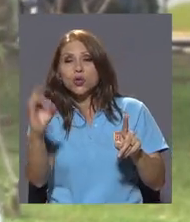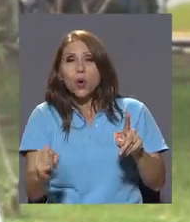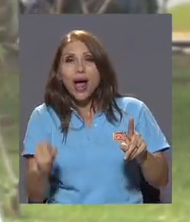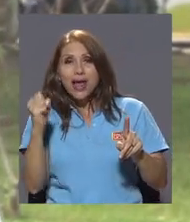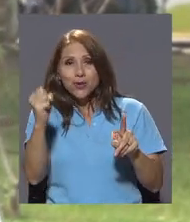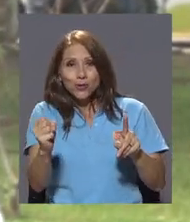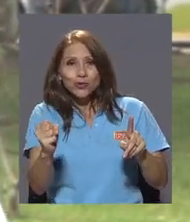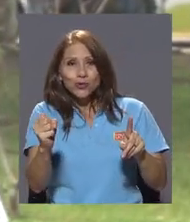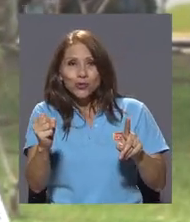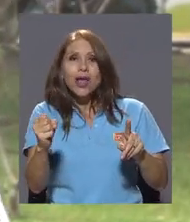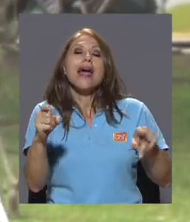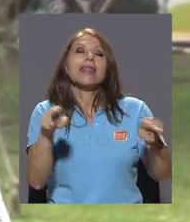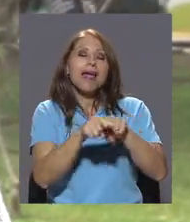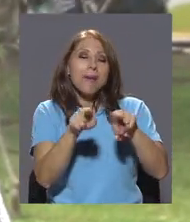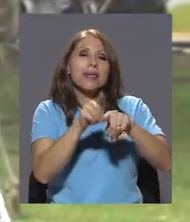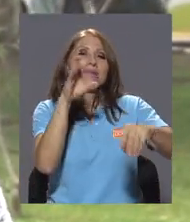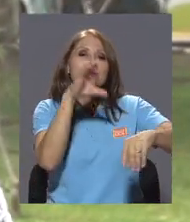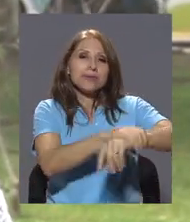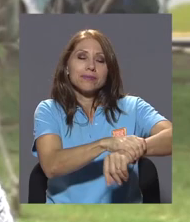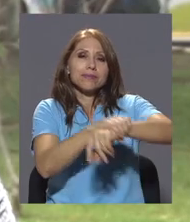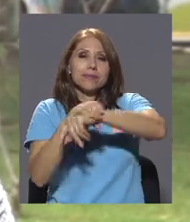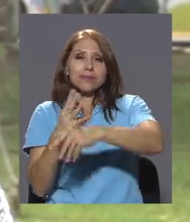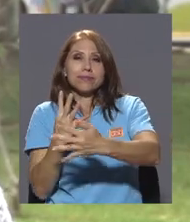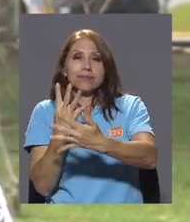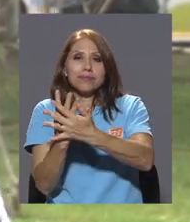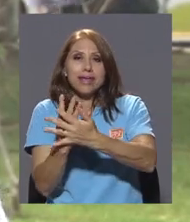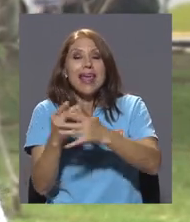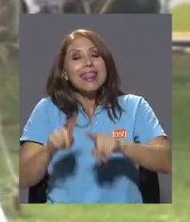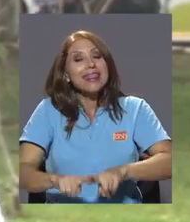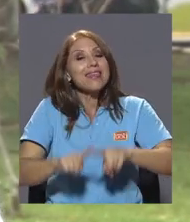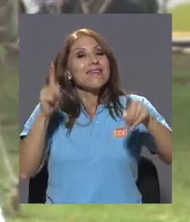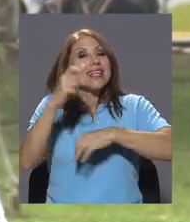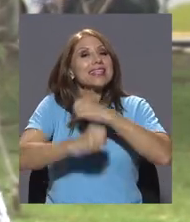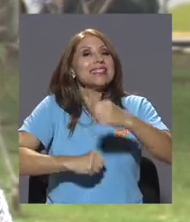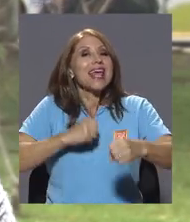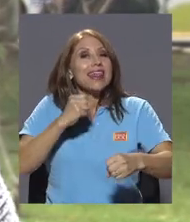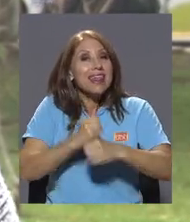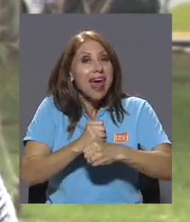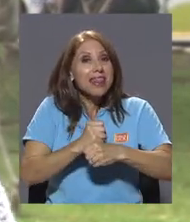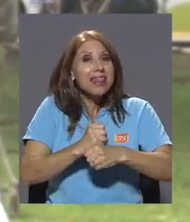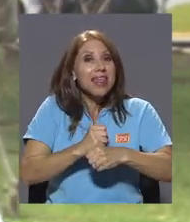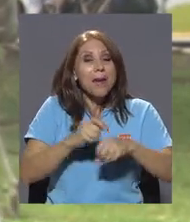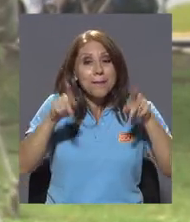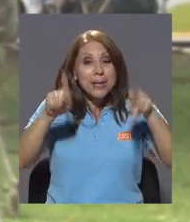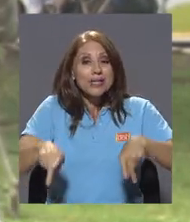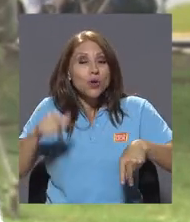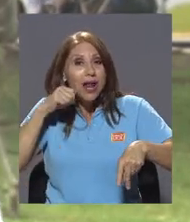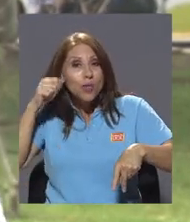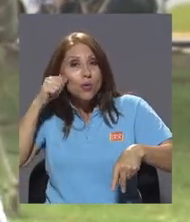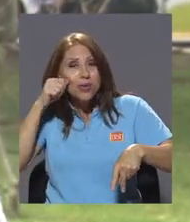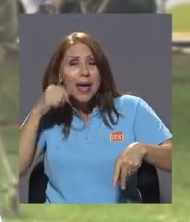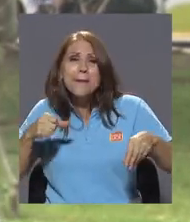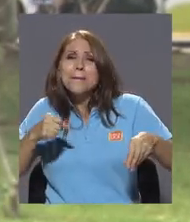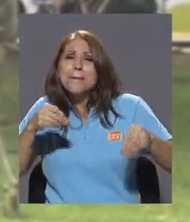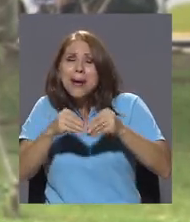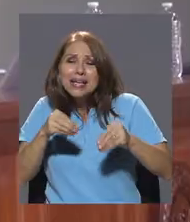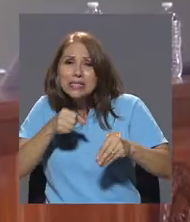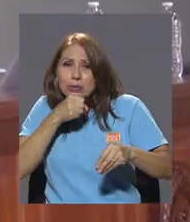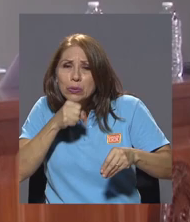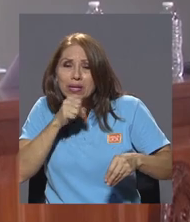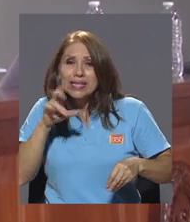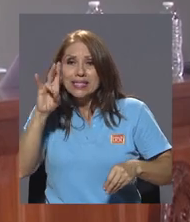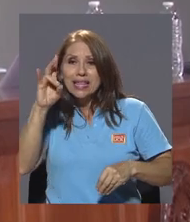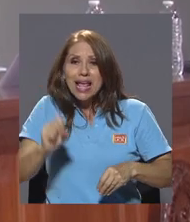de cárcel cuando la diferencia es al menos de 7 años de edad entre el adulto y la menor de edad.